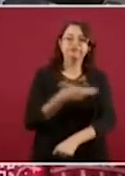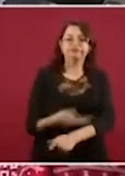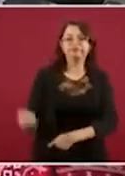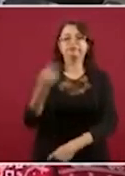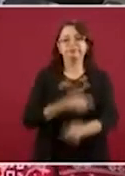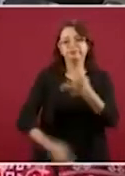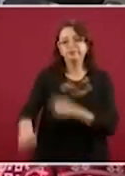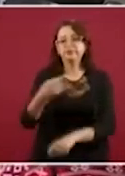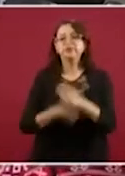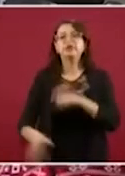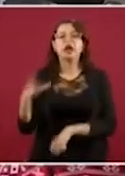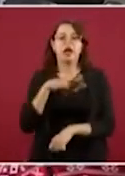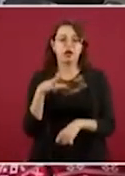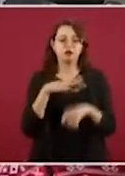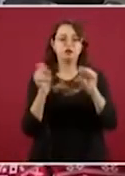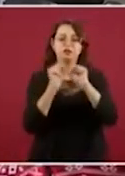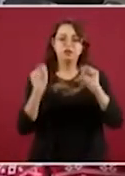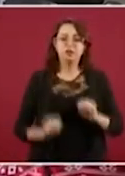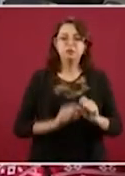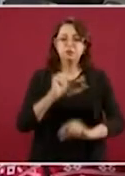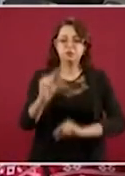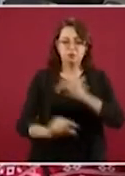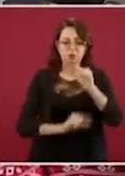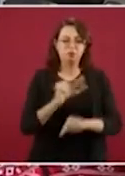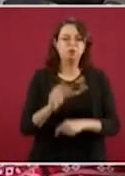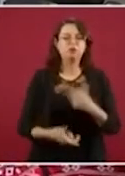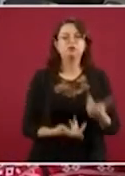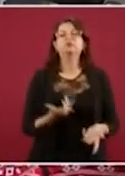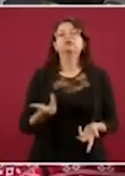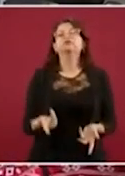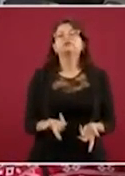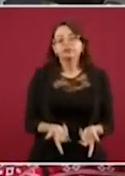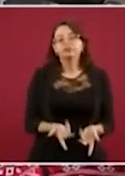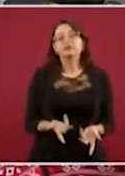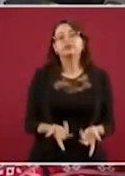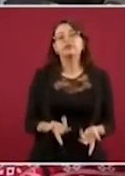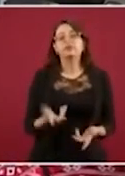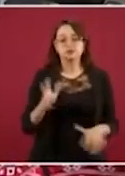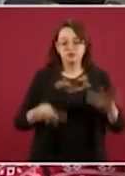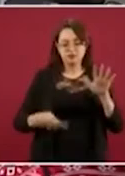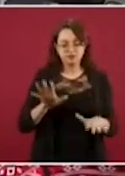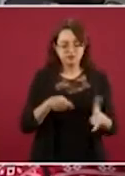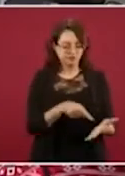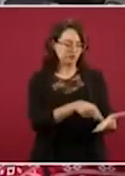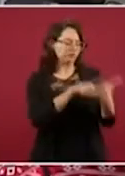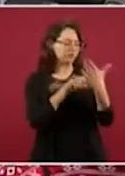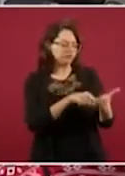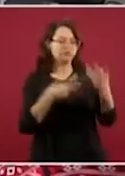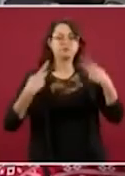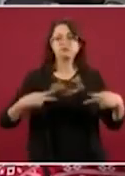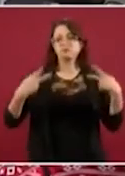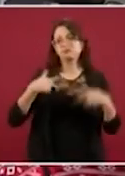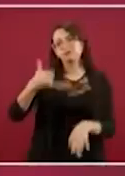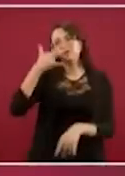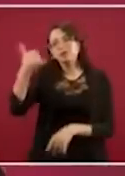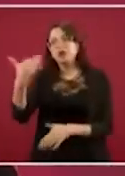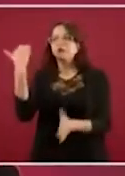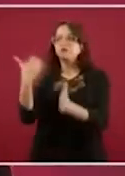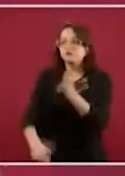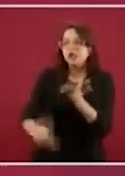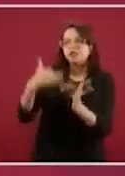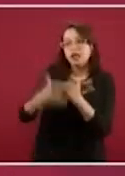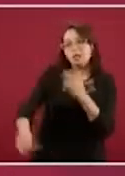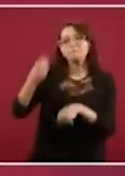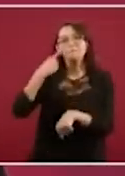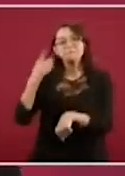mecanismo y se van integrando. Muchas de ellas lo que hacemos es nos comunicamos con la gente, ahí nos falta y les hacemos un